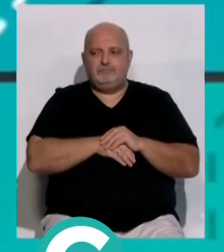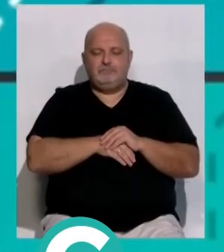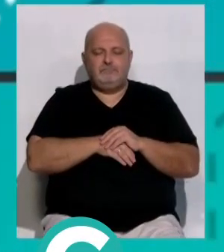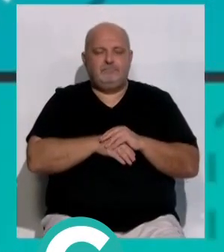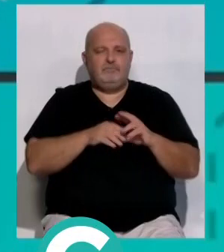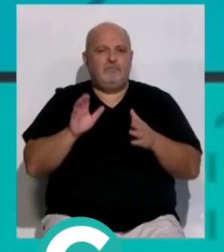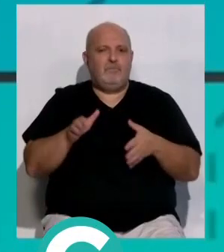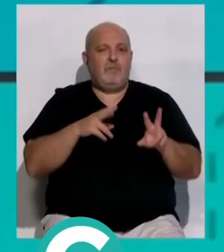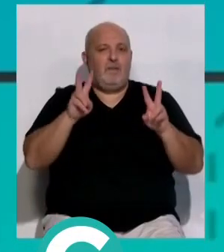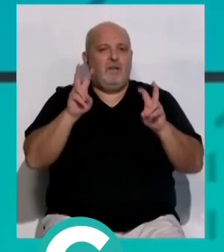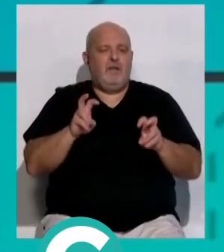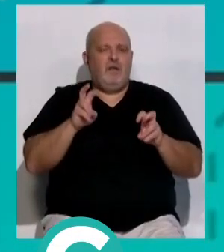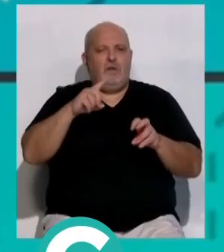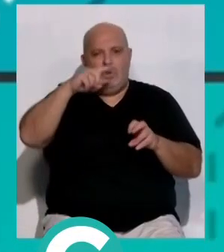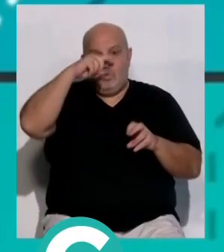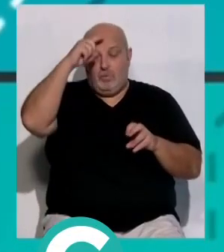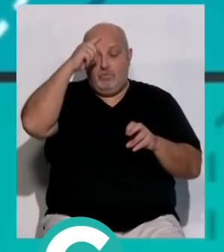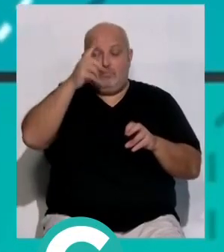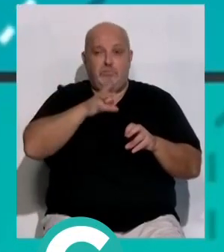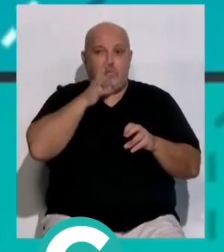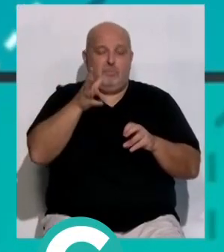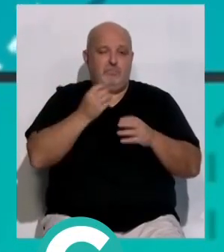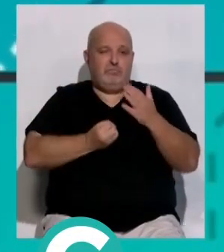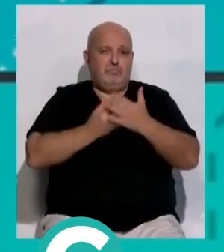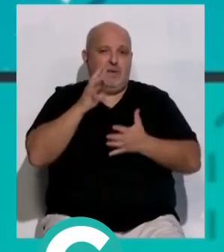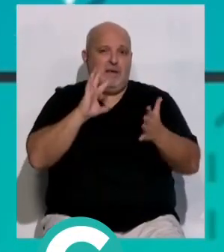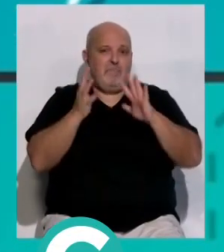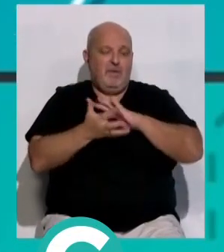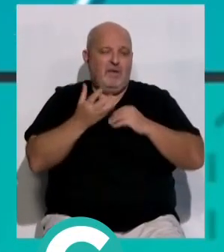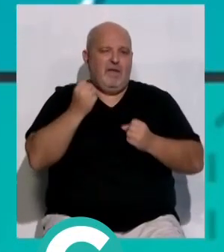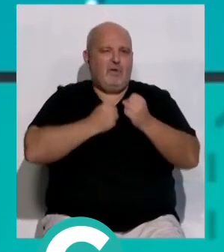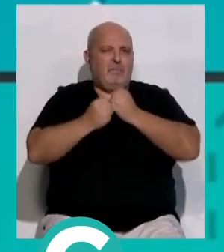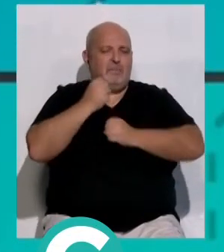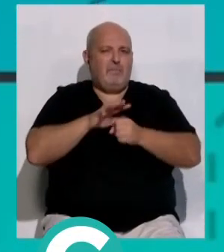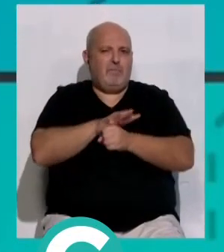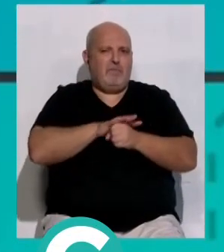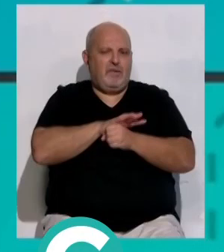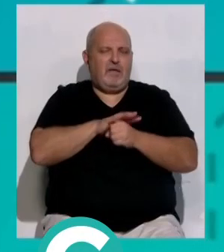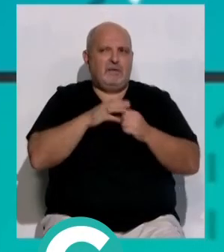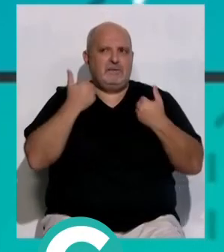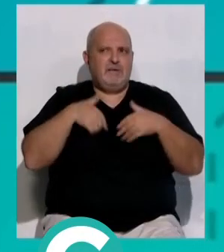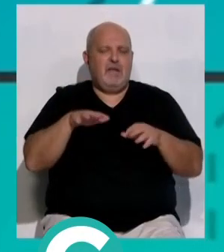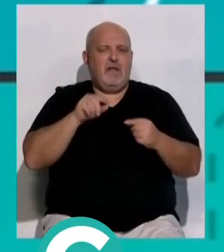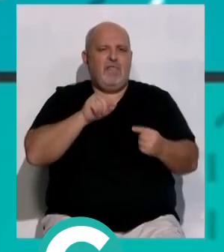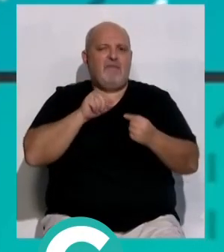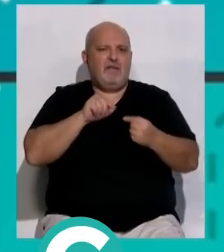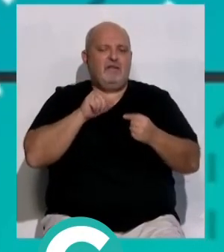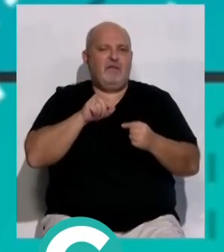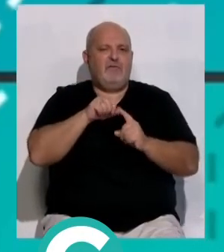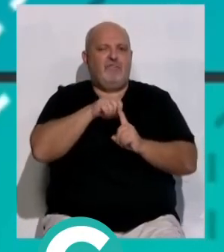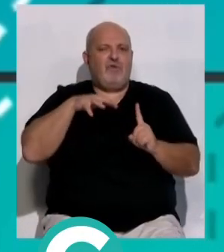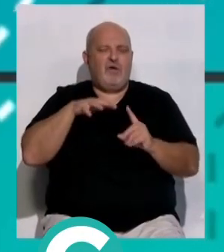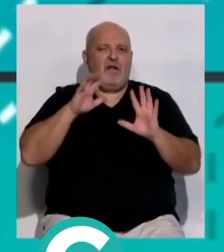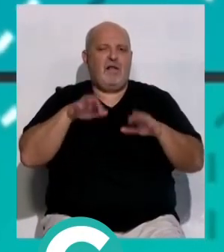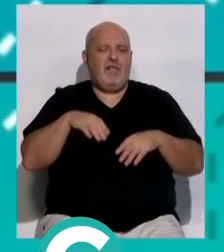Y les hablamos ahora de la cultura como motor de cambio y crecimiento económico para la provincia que ha estado a debate en el foro